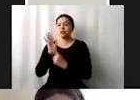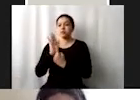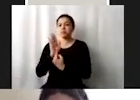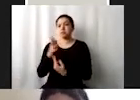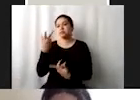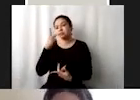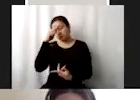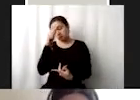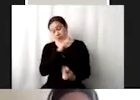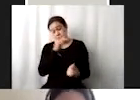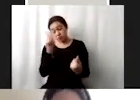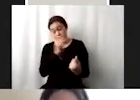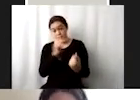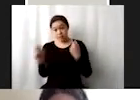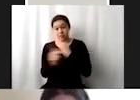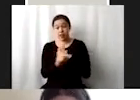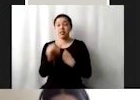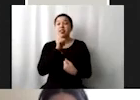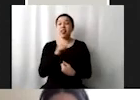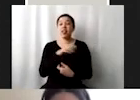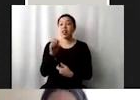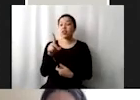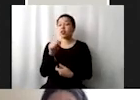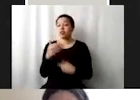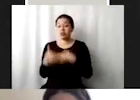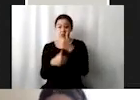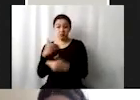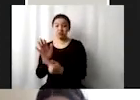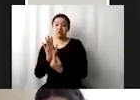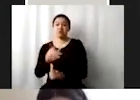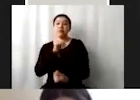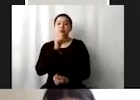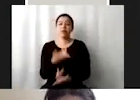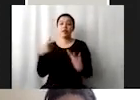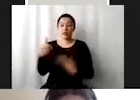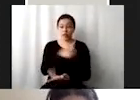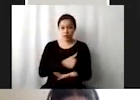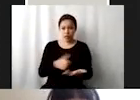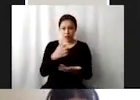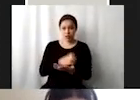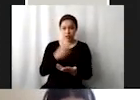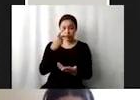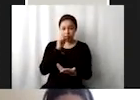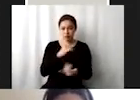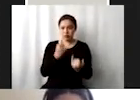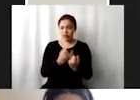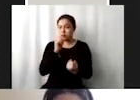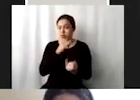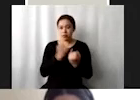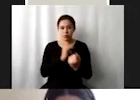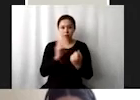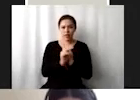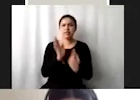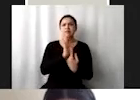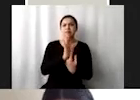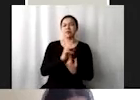que no han presentado ni en una sola ocasión sus avances mientras que hay ciudades dentro de esos países que sí lo han hecho un ejemplo